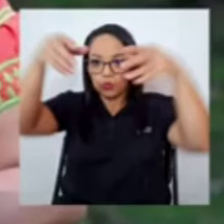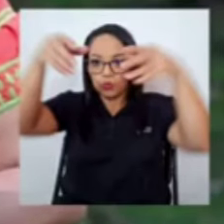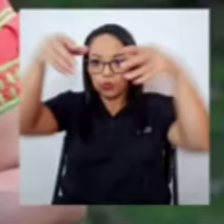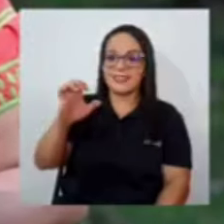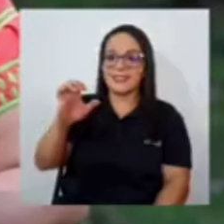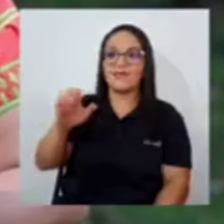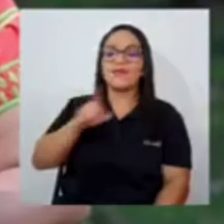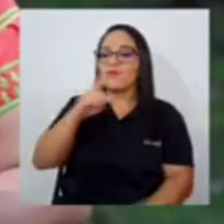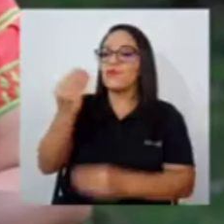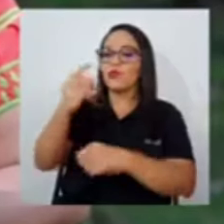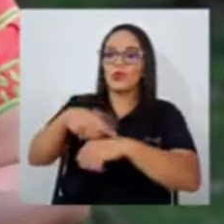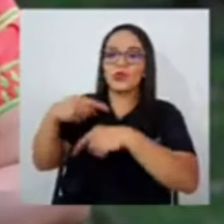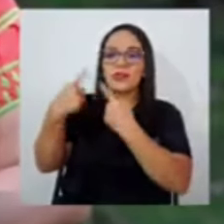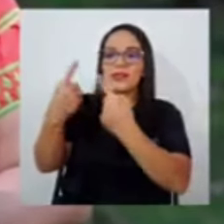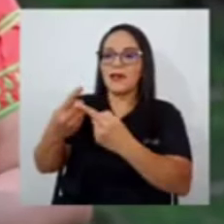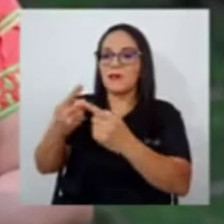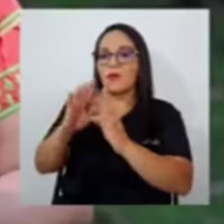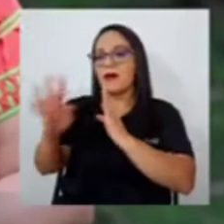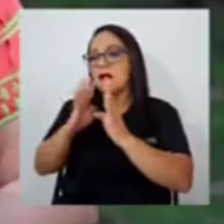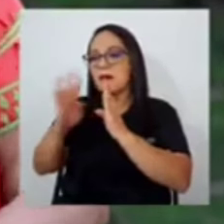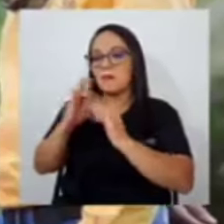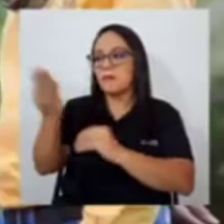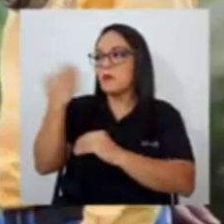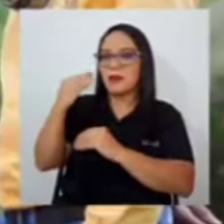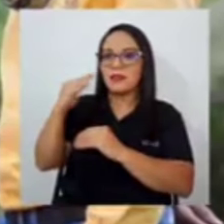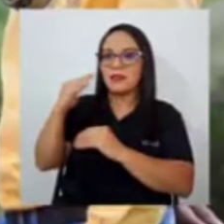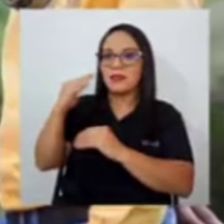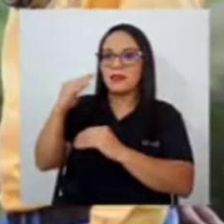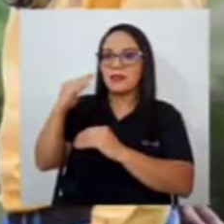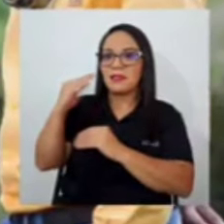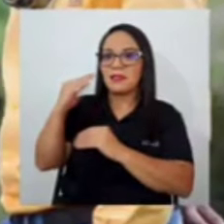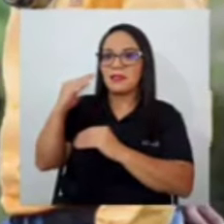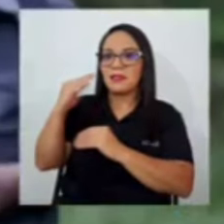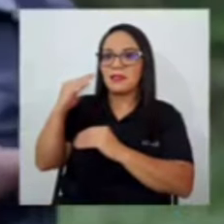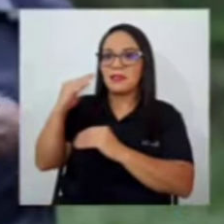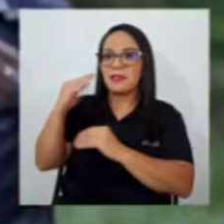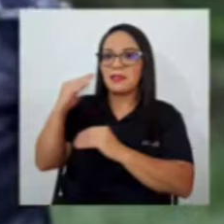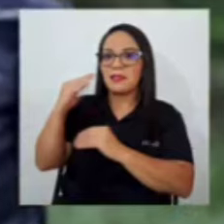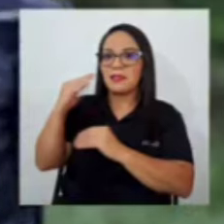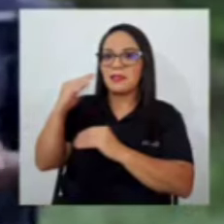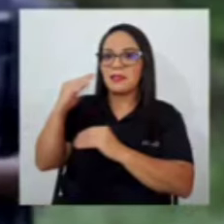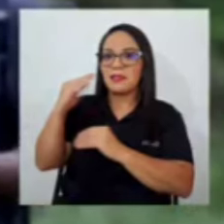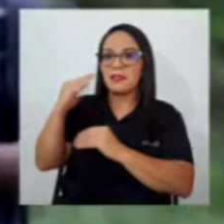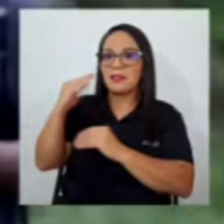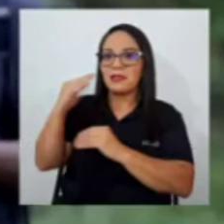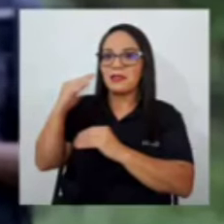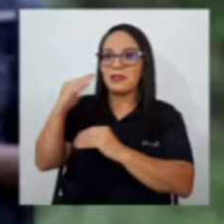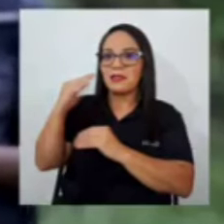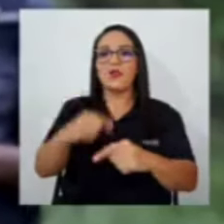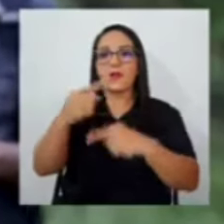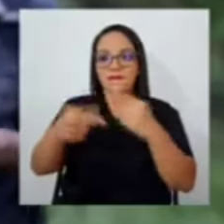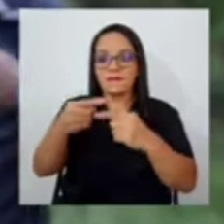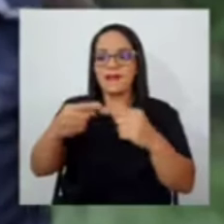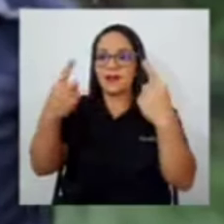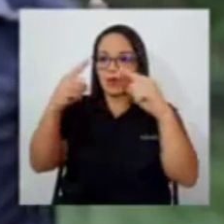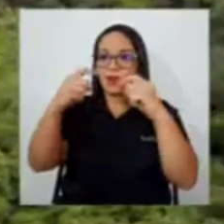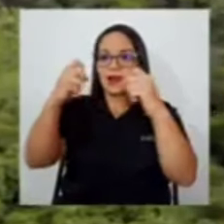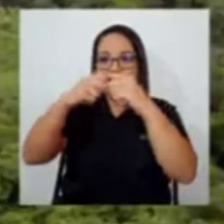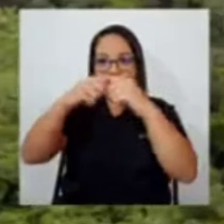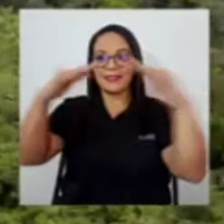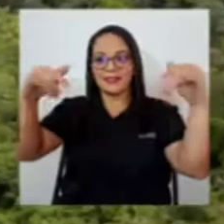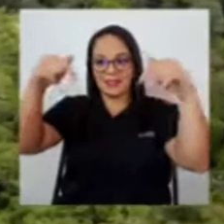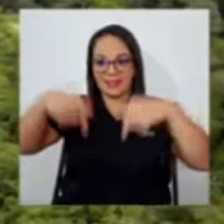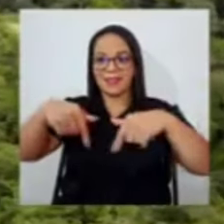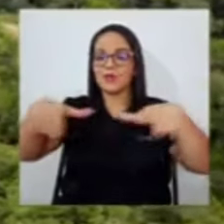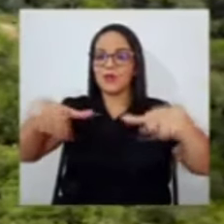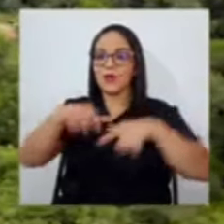mucho tiempo que se habla, se habla, nunca se ha hecho nada. Para mí es una pura bendición que va a tirar esa electricidad en este lugar. El